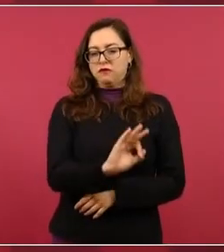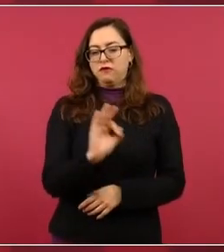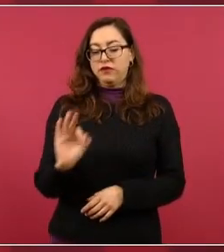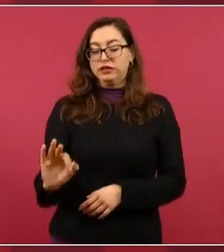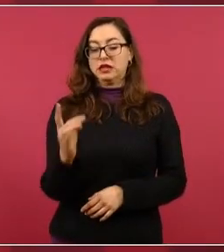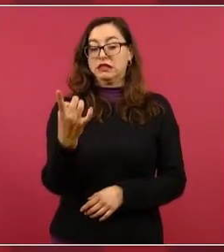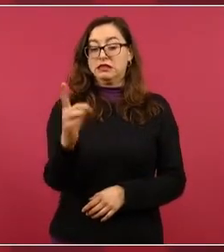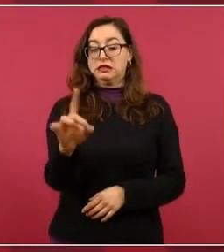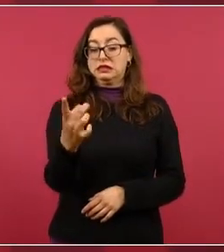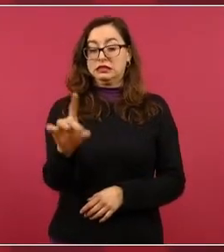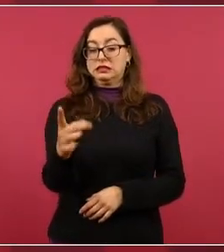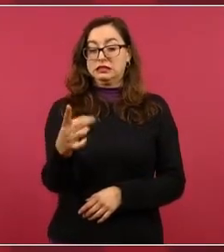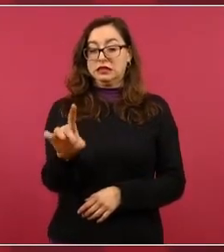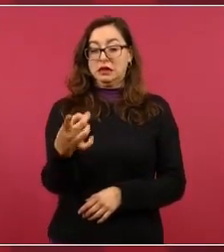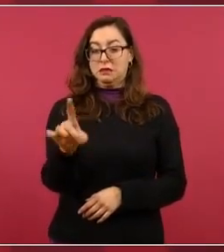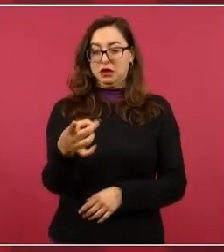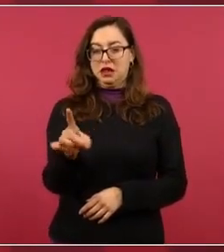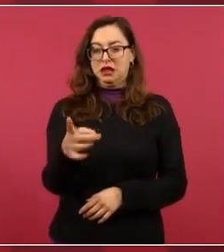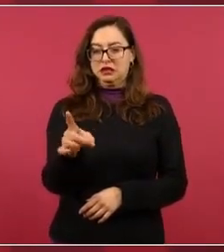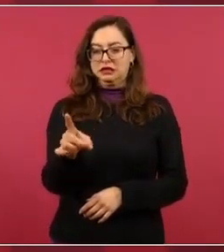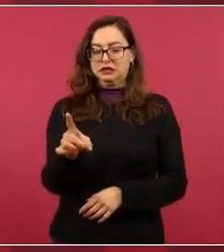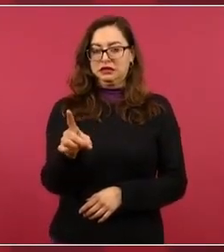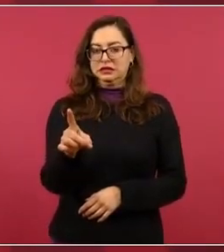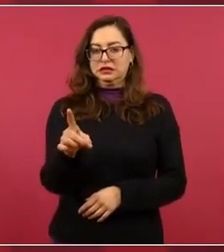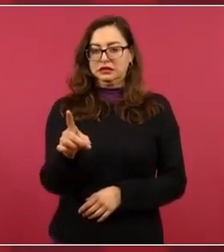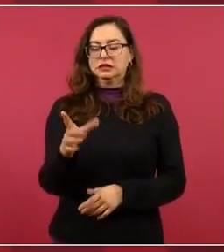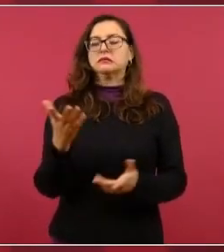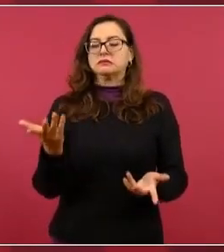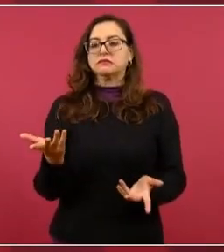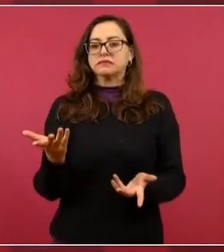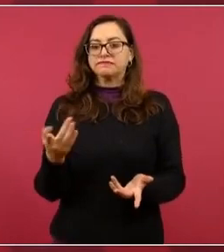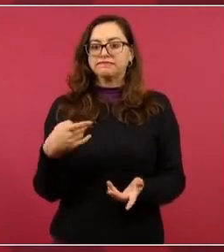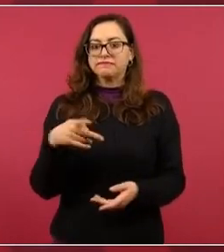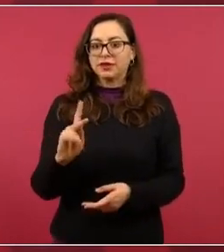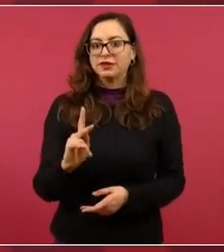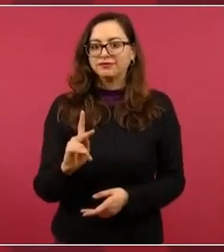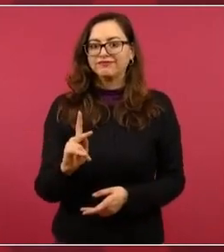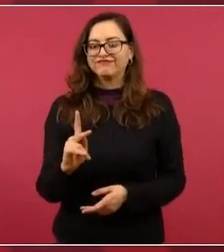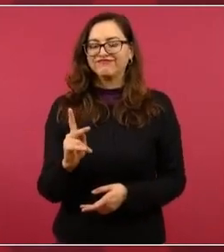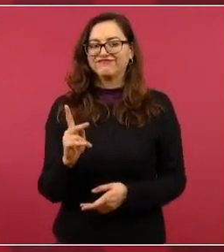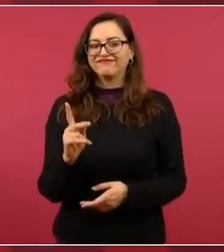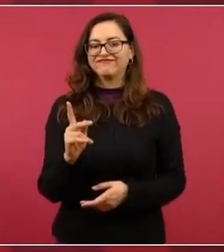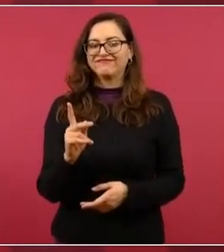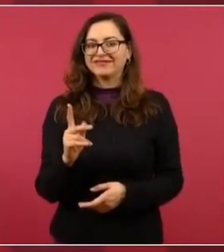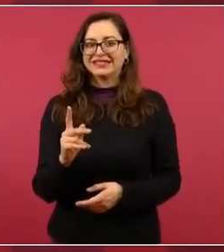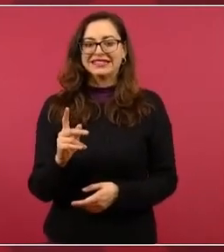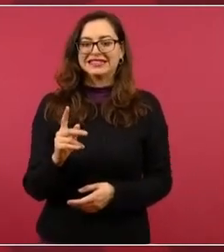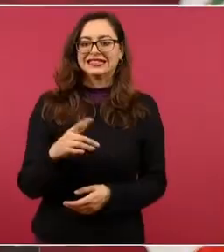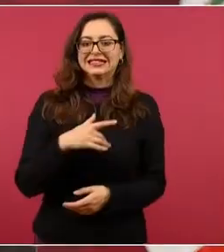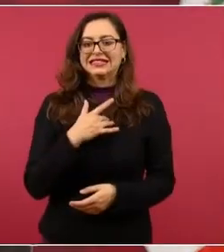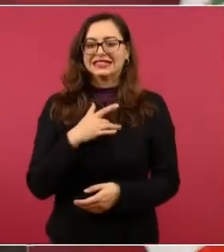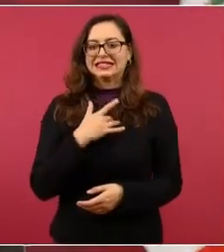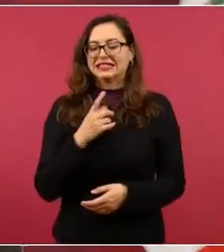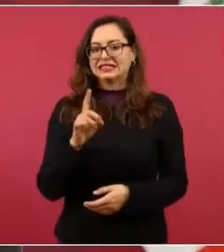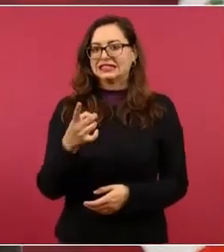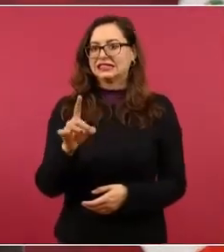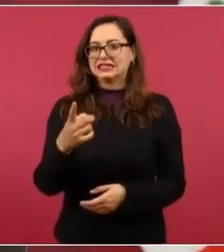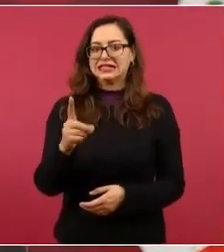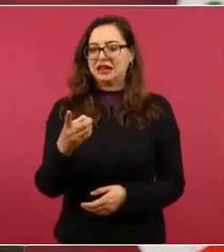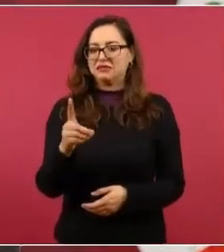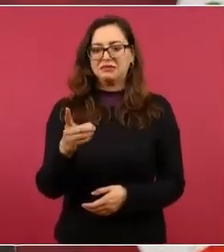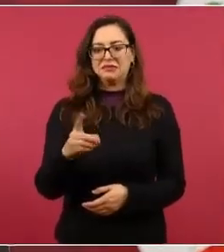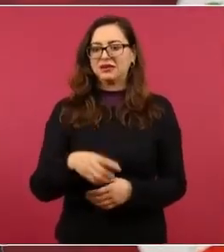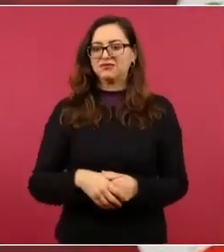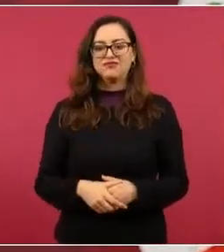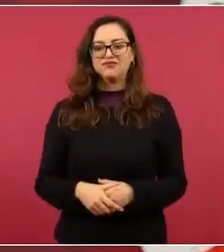Entonces, por eso tuvimos que dar un rodeo para esperar que